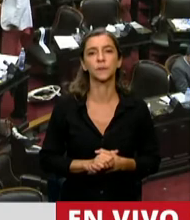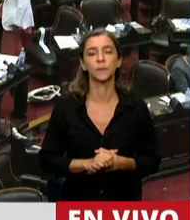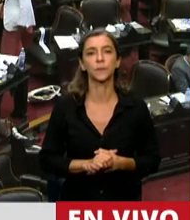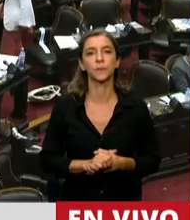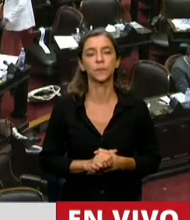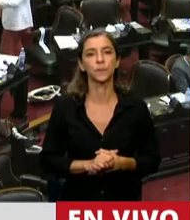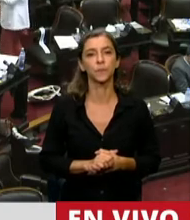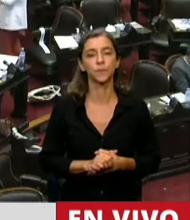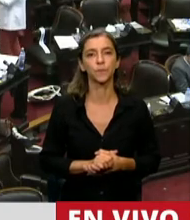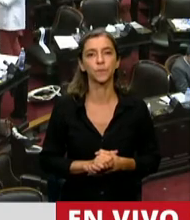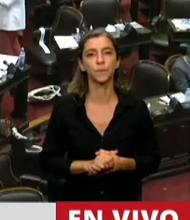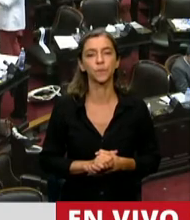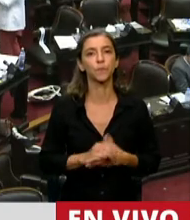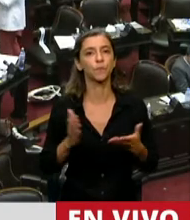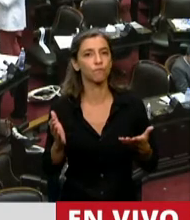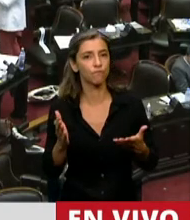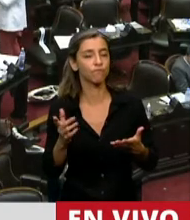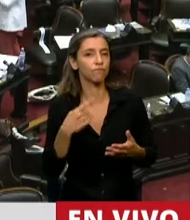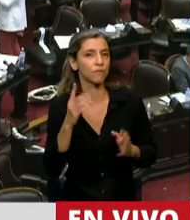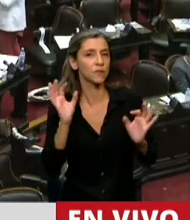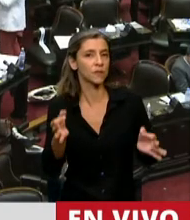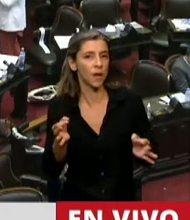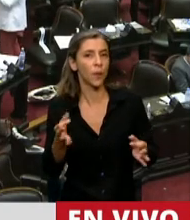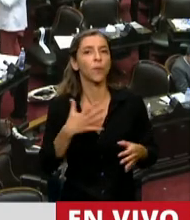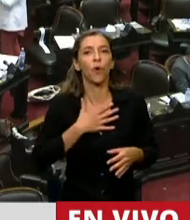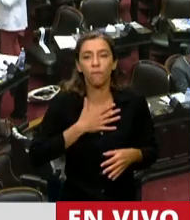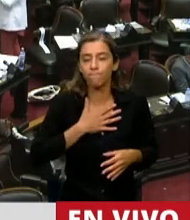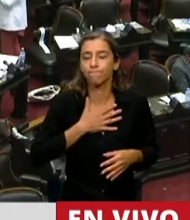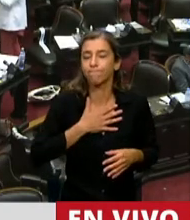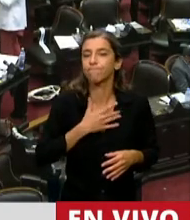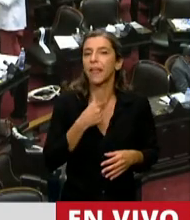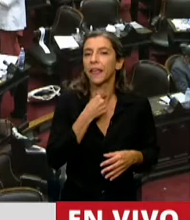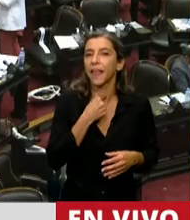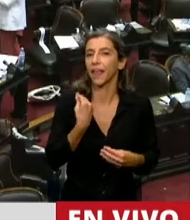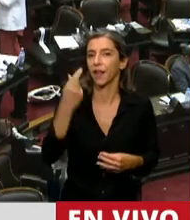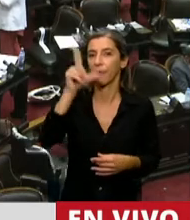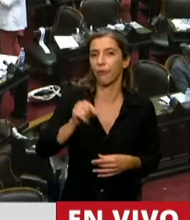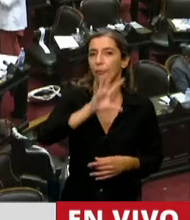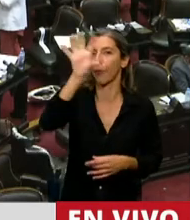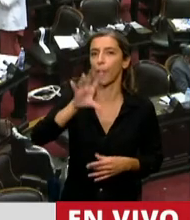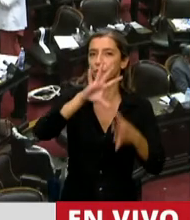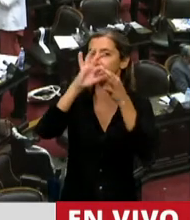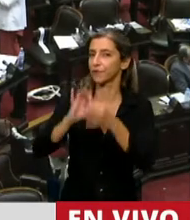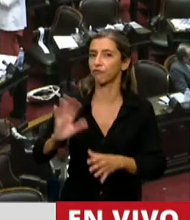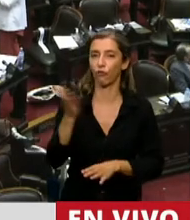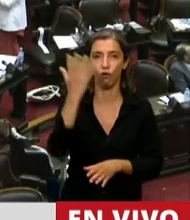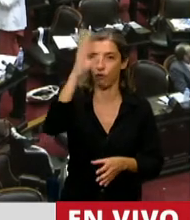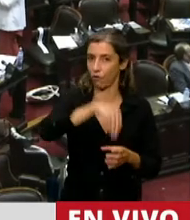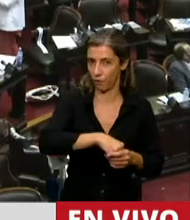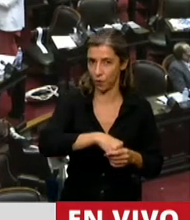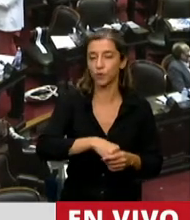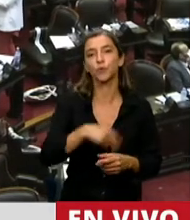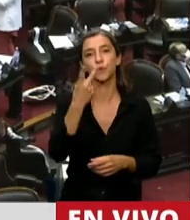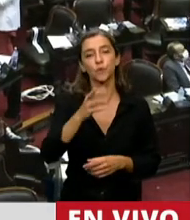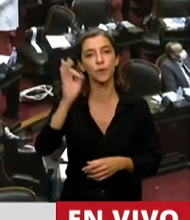Una es la voluntad federal de esta ley, es decir, 20% del incremento anual,